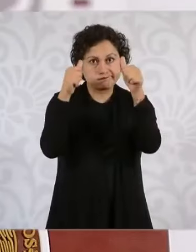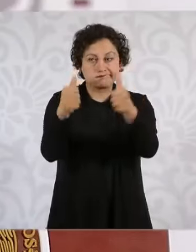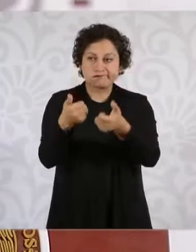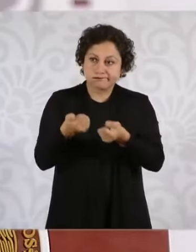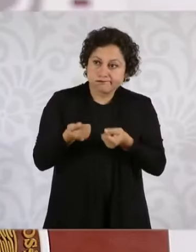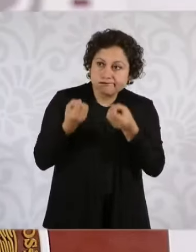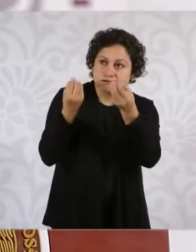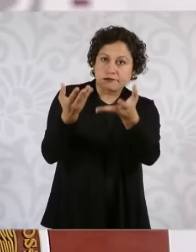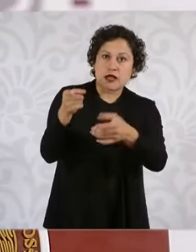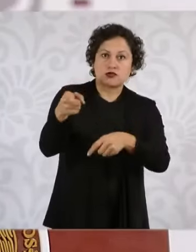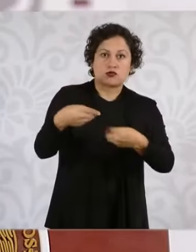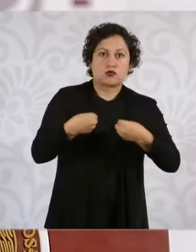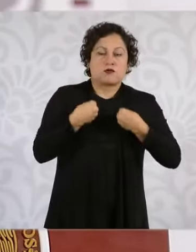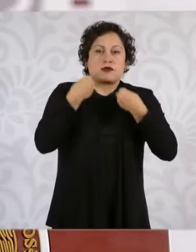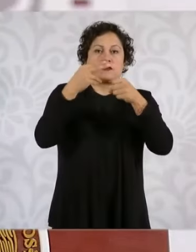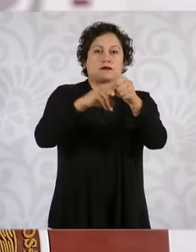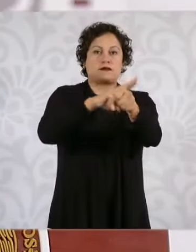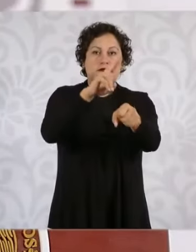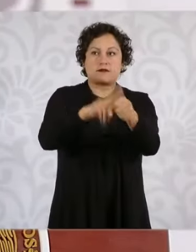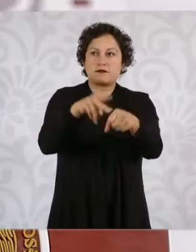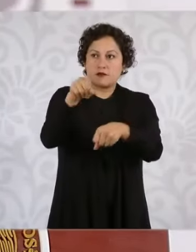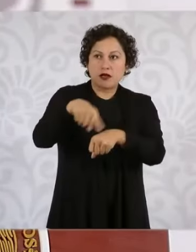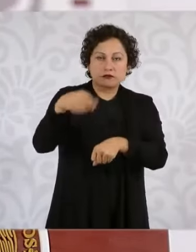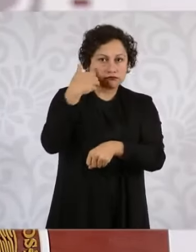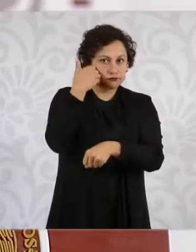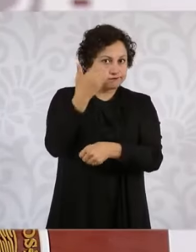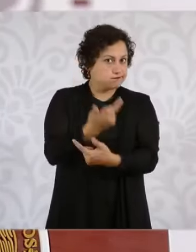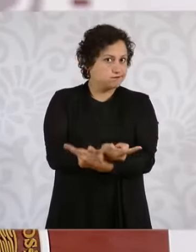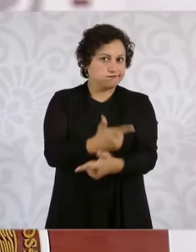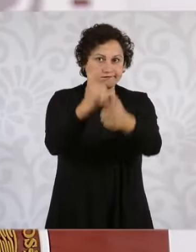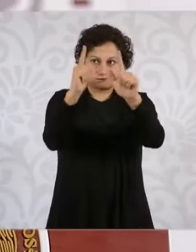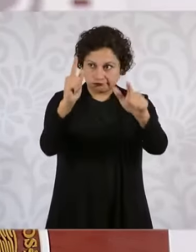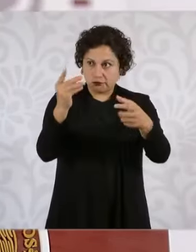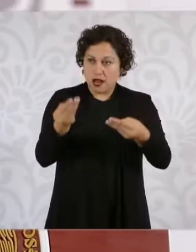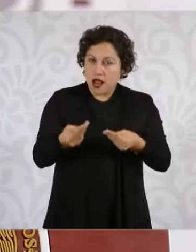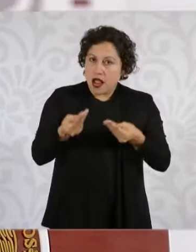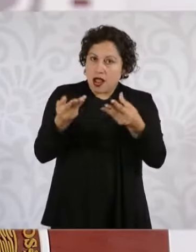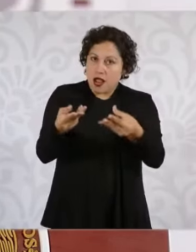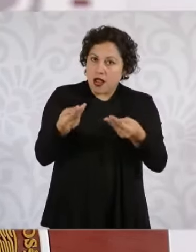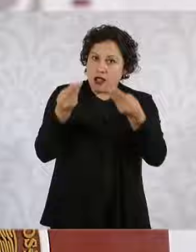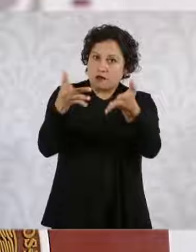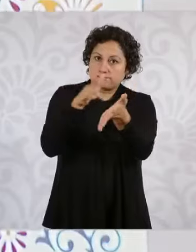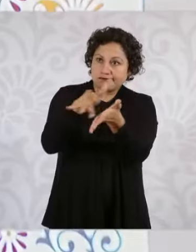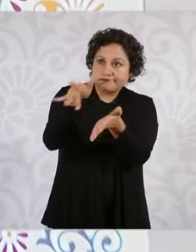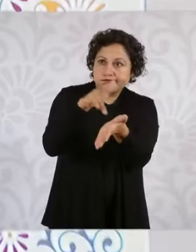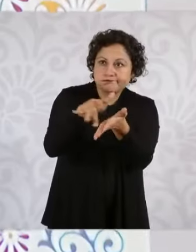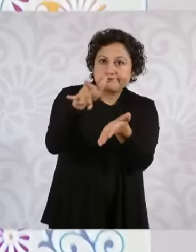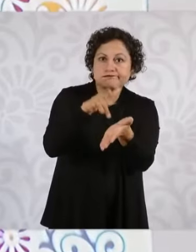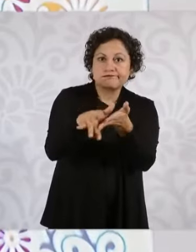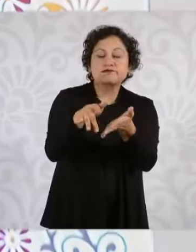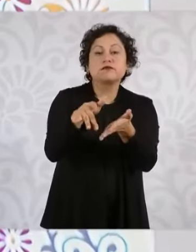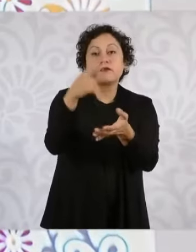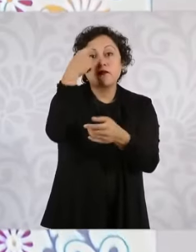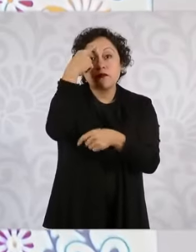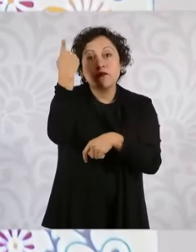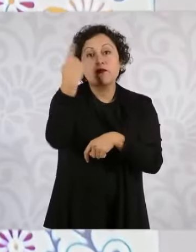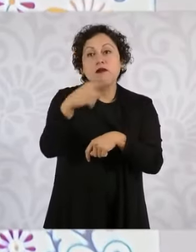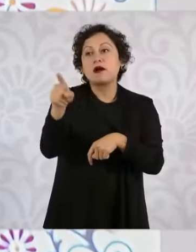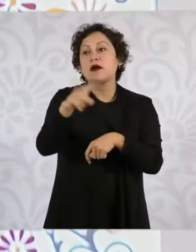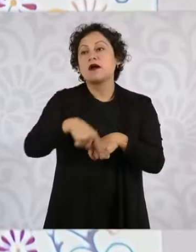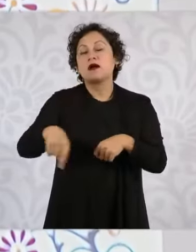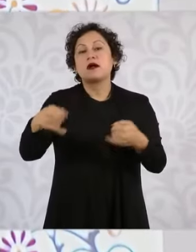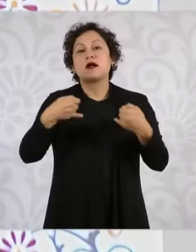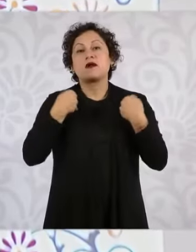de su vida como quieran desarrollarlas. Nuestro objetivo es que ningún joven tenga que acercarse a un grupo